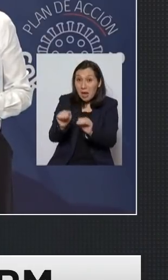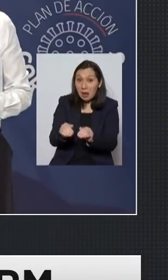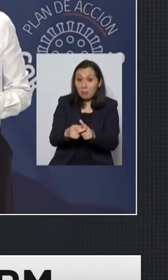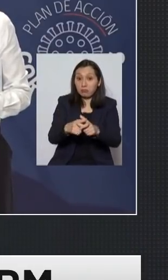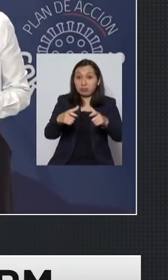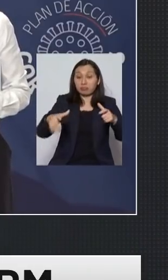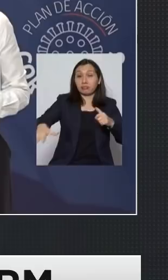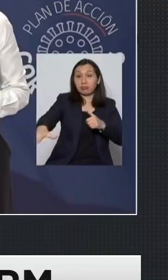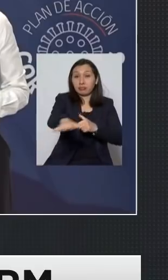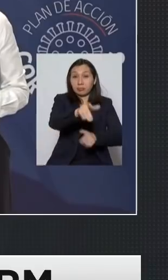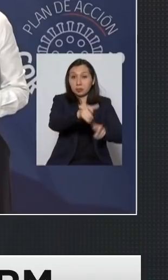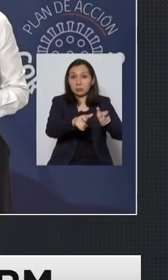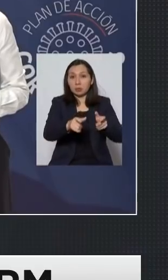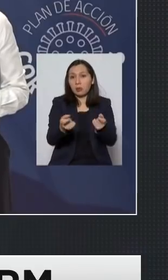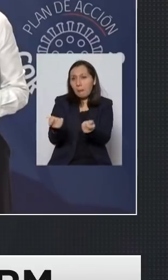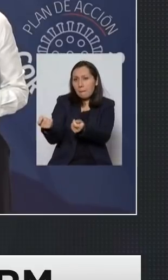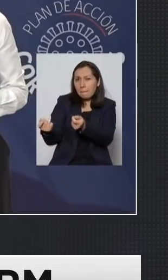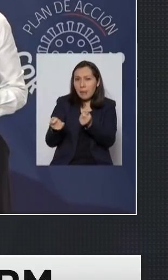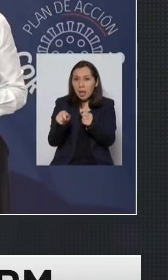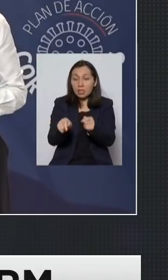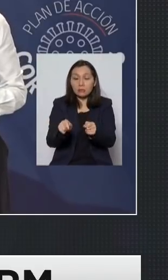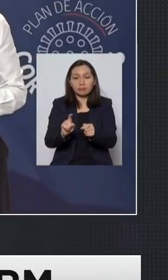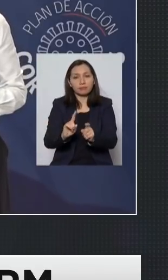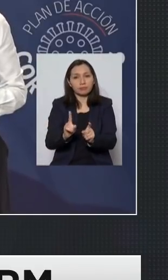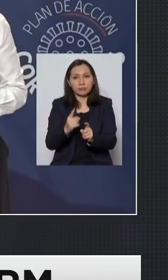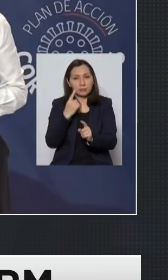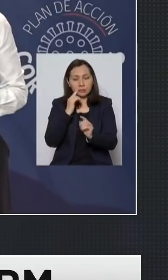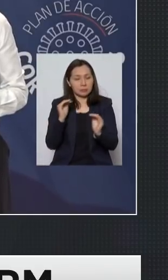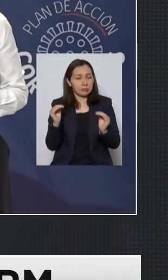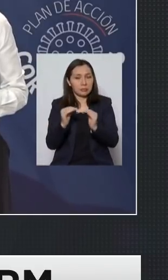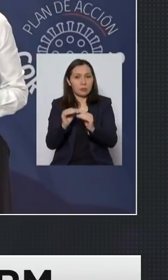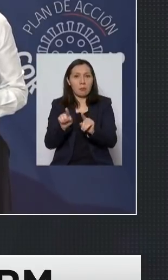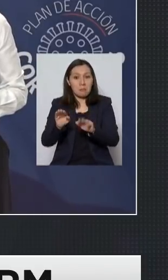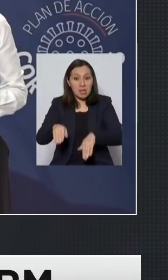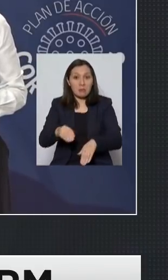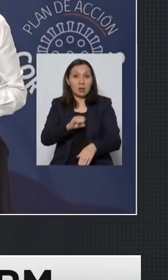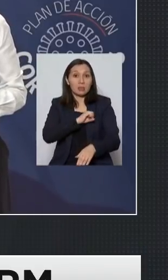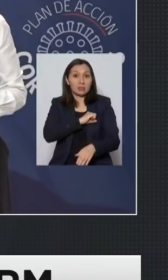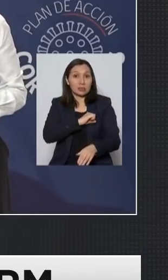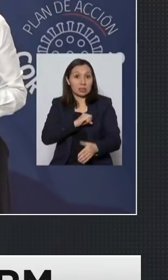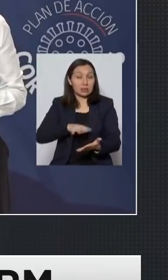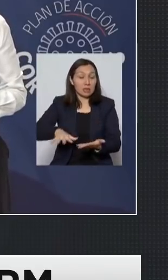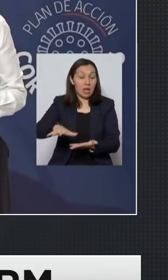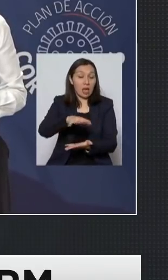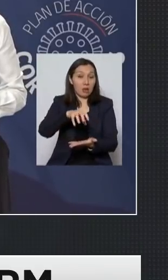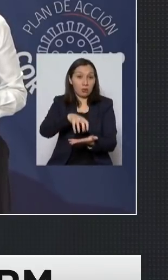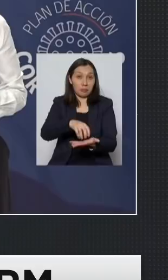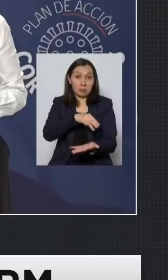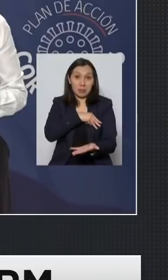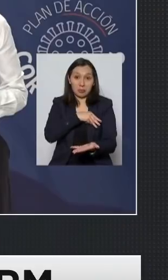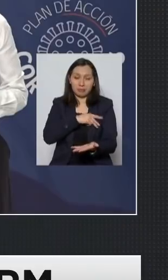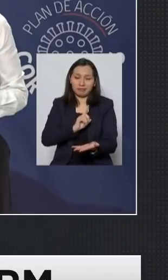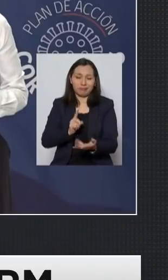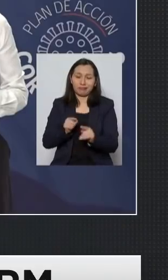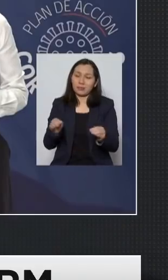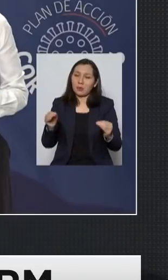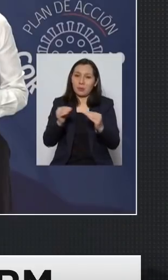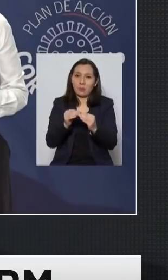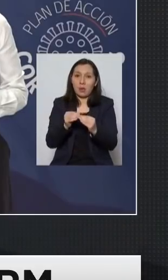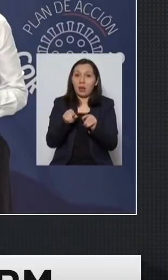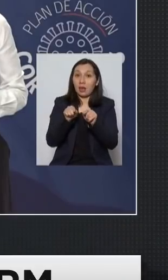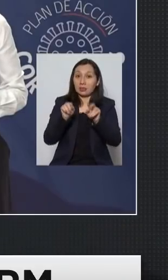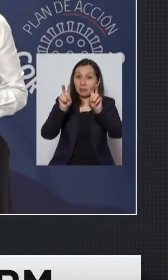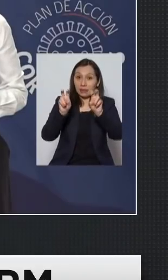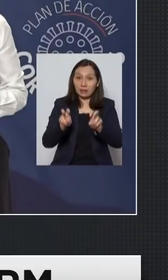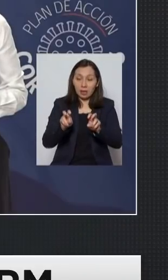población estamos hablando homogenizado por población no tiene comparación con lo que está ocurriendo en la región metropolitana y en ese